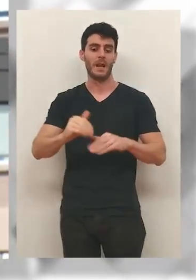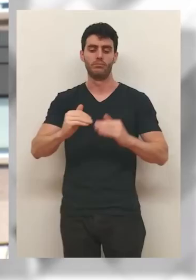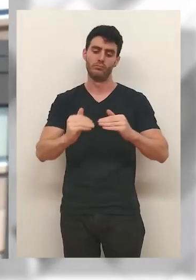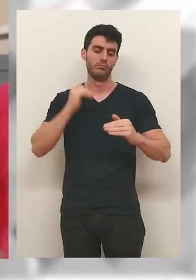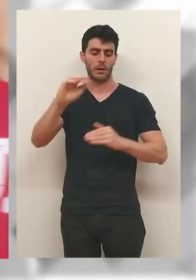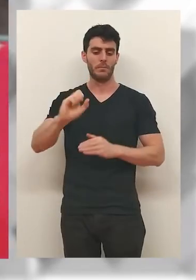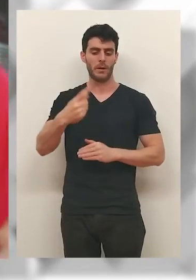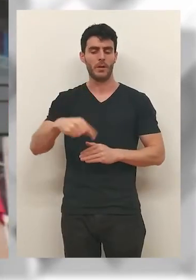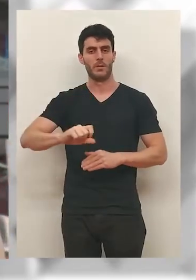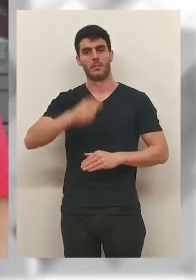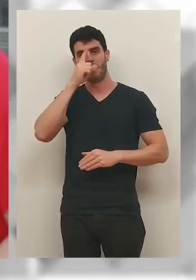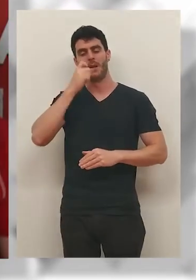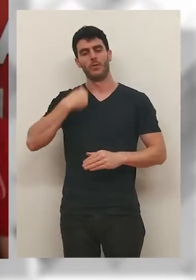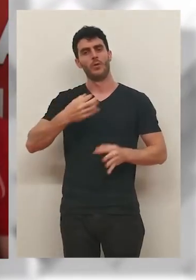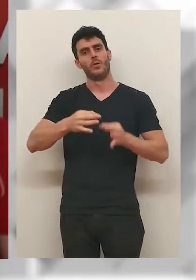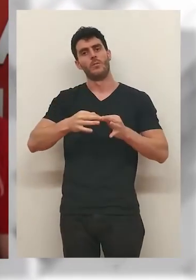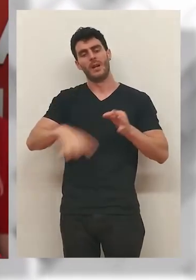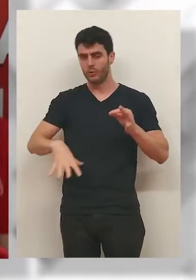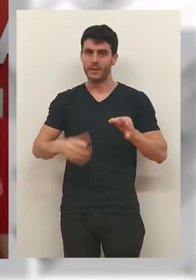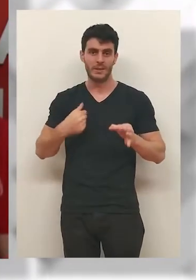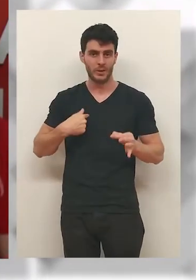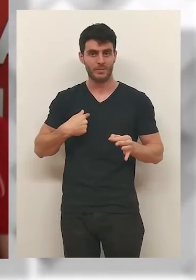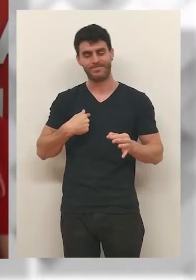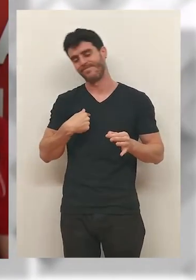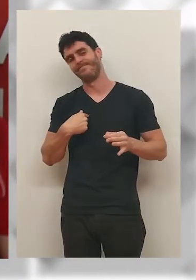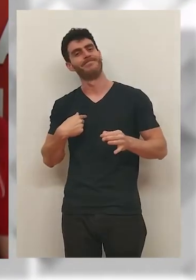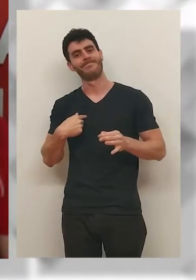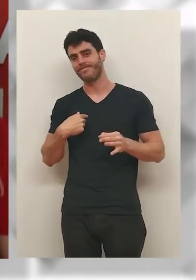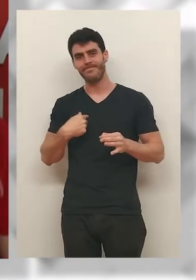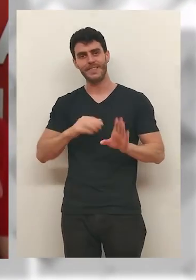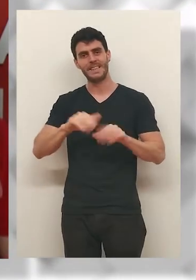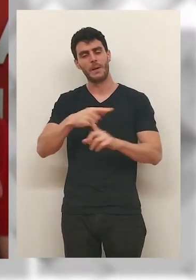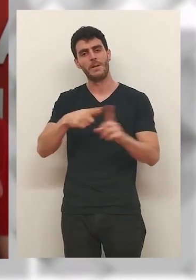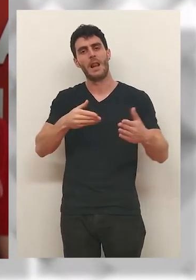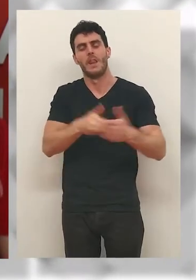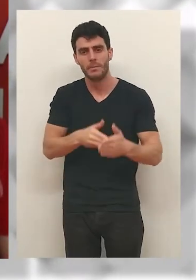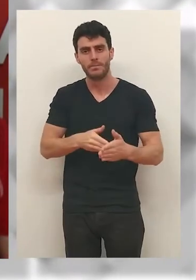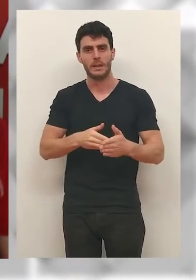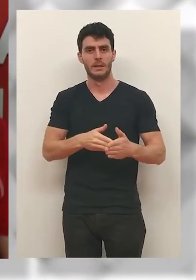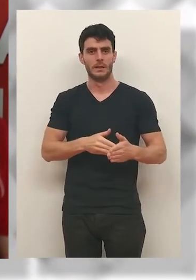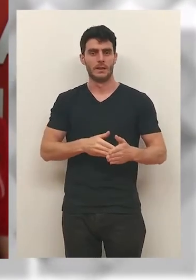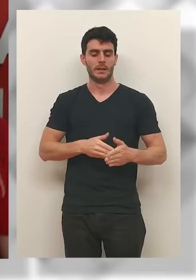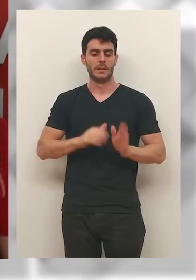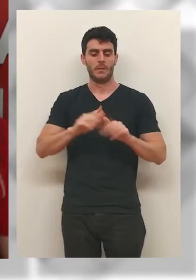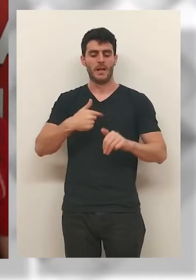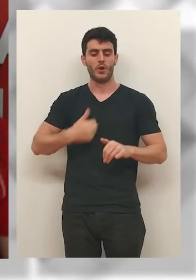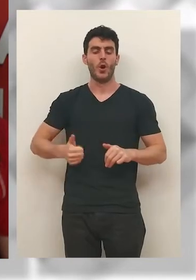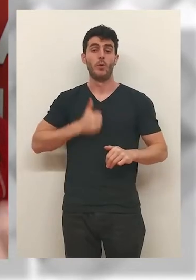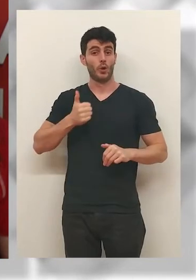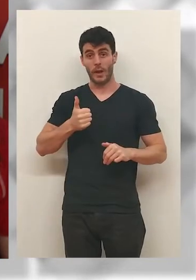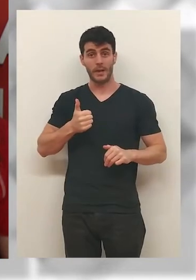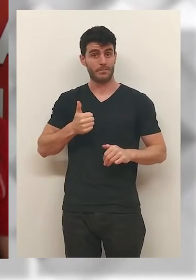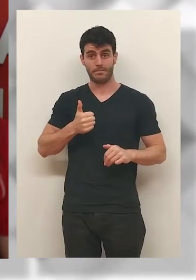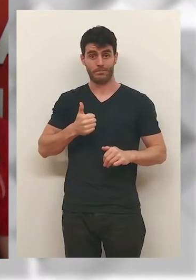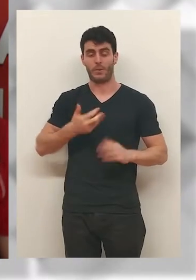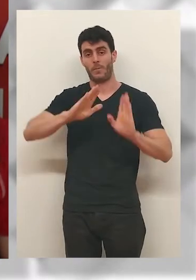frontball se alzaron hasta lo más alto. El primer año no tuve la suerte y me quedan las puertas de entrar en semifinales y este año he tenido